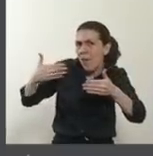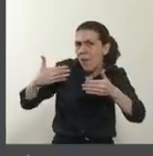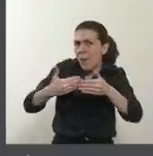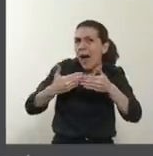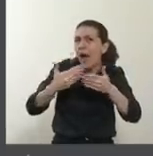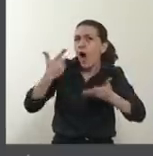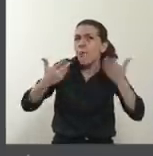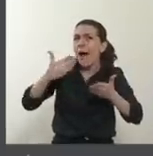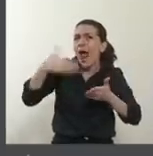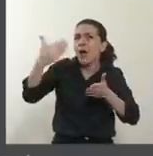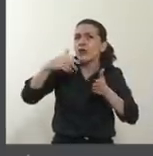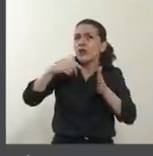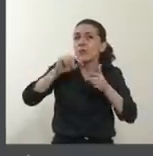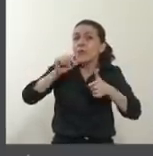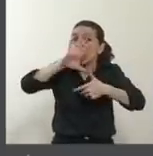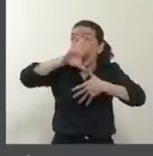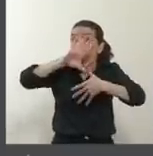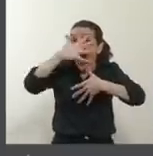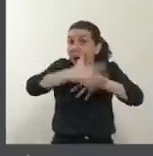países del continente,